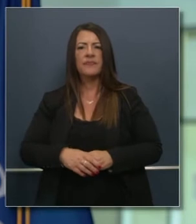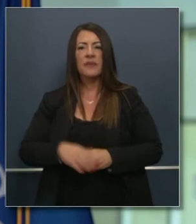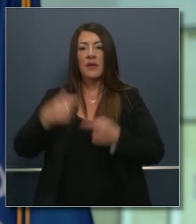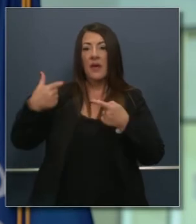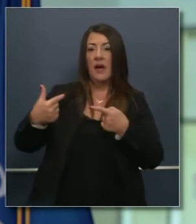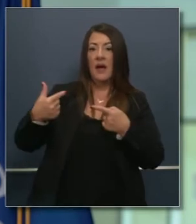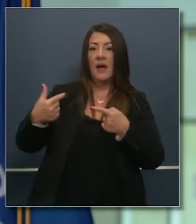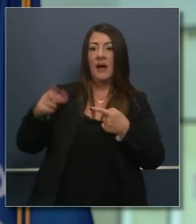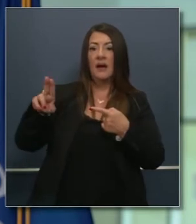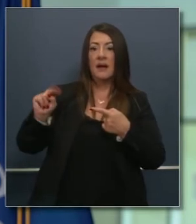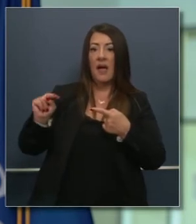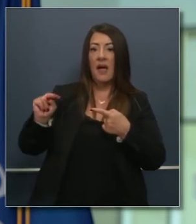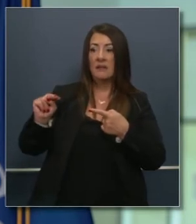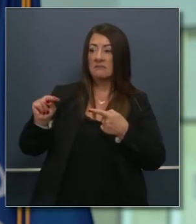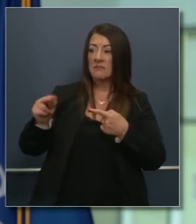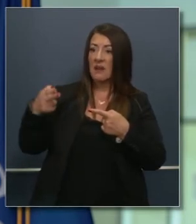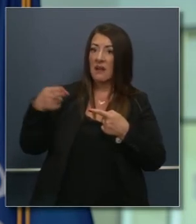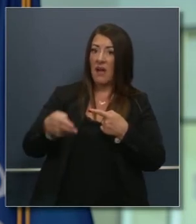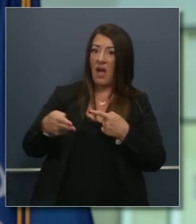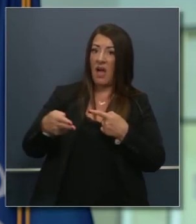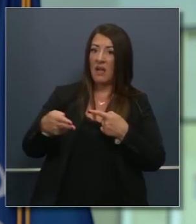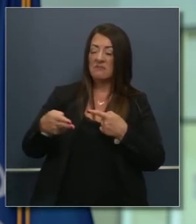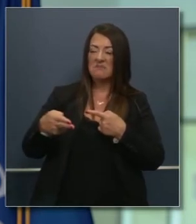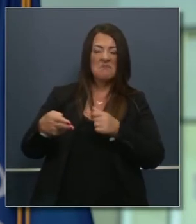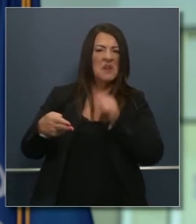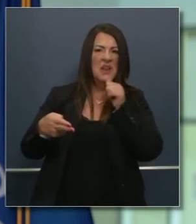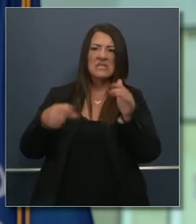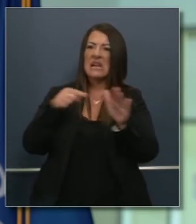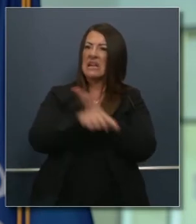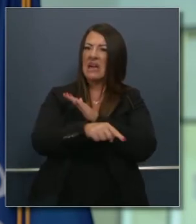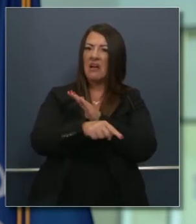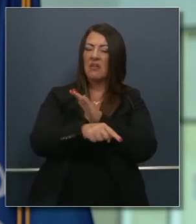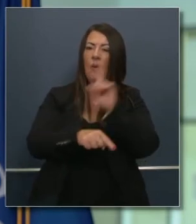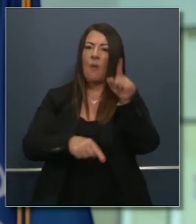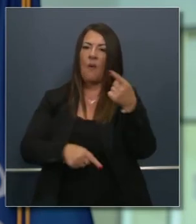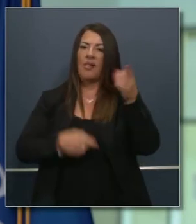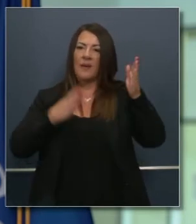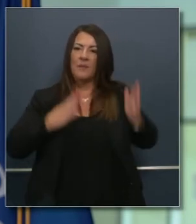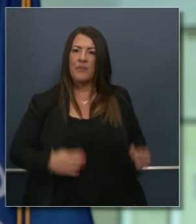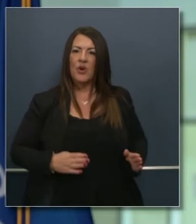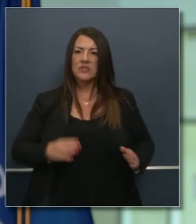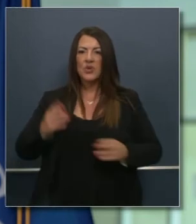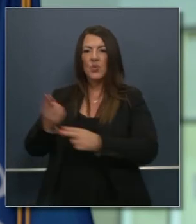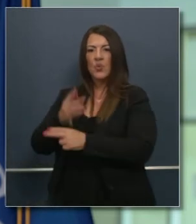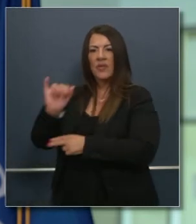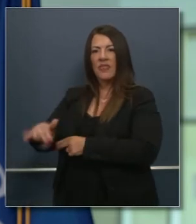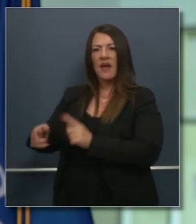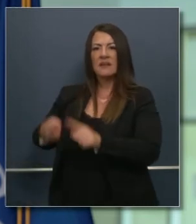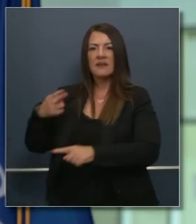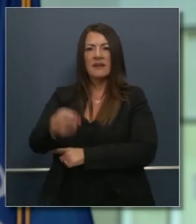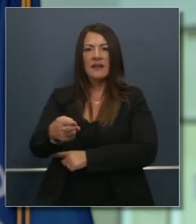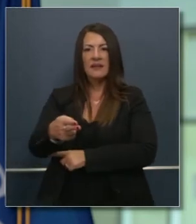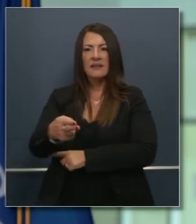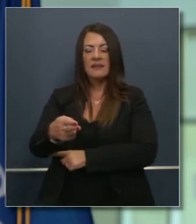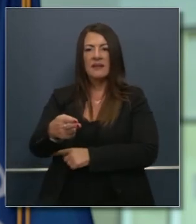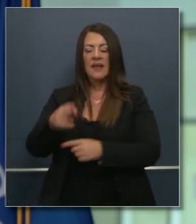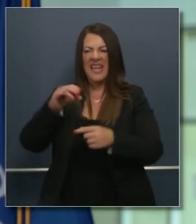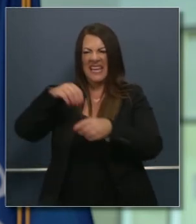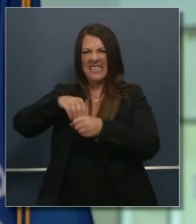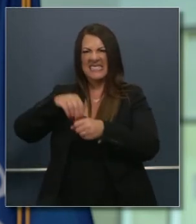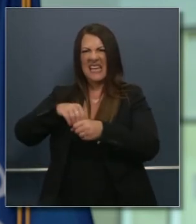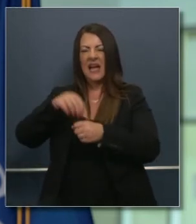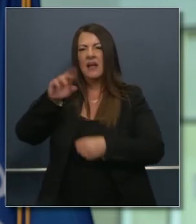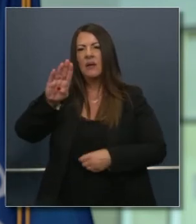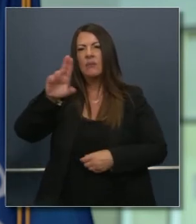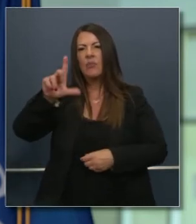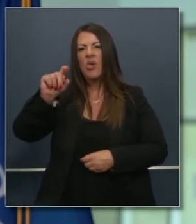un arma de fuego nunca ha matado a nadie a menos que haya sido utilizada como un instrumento de de golpe